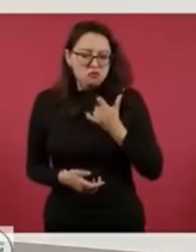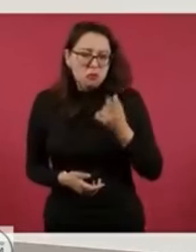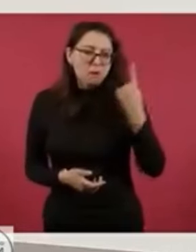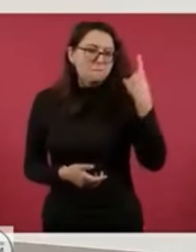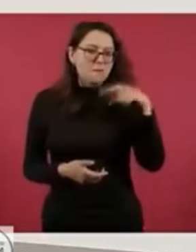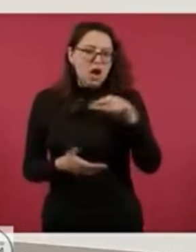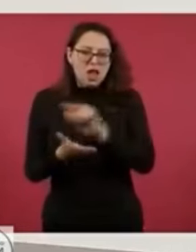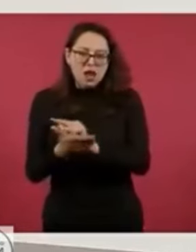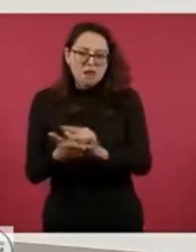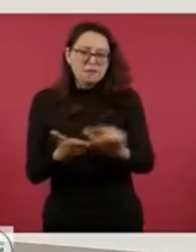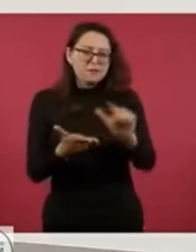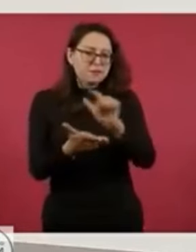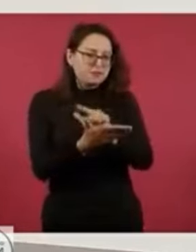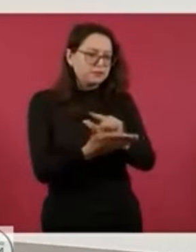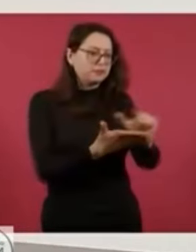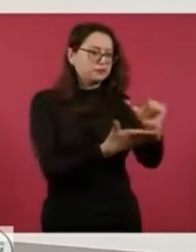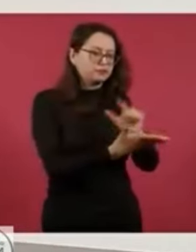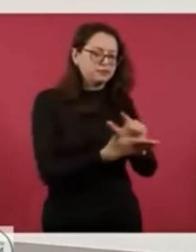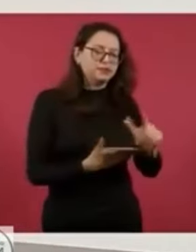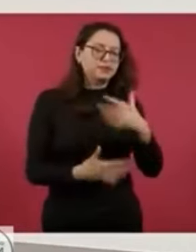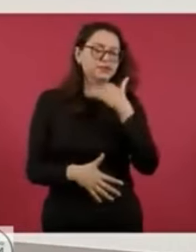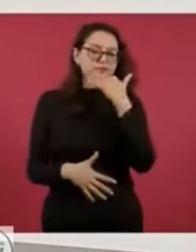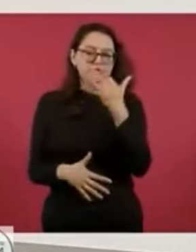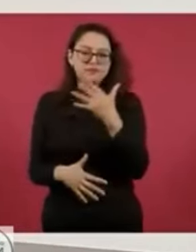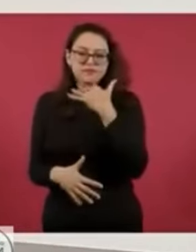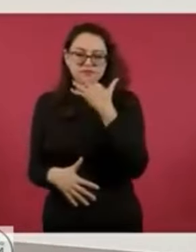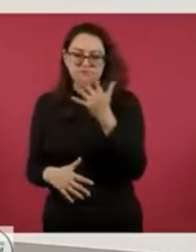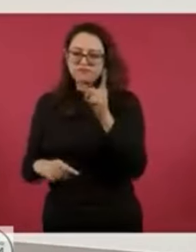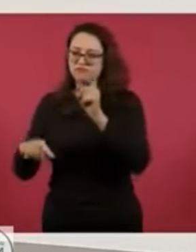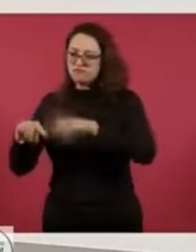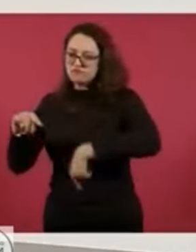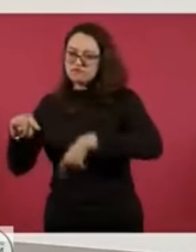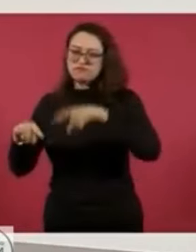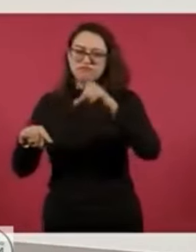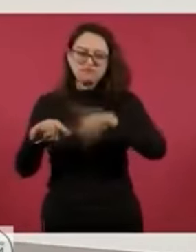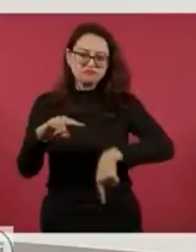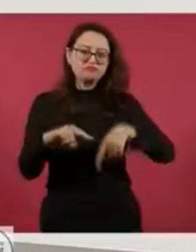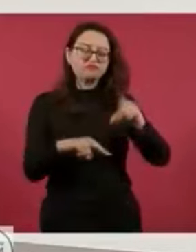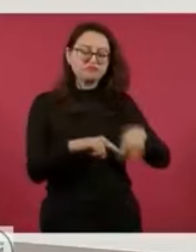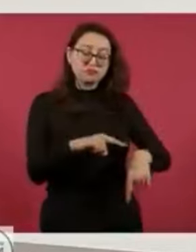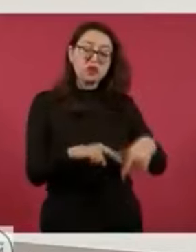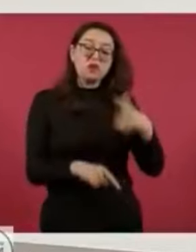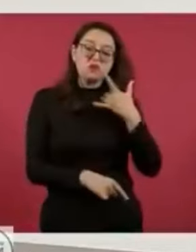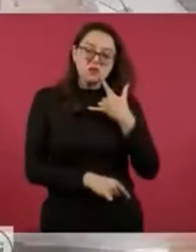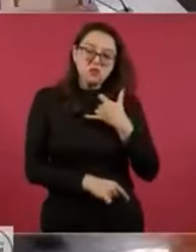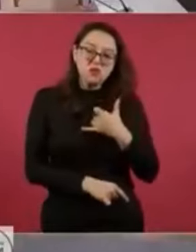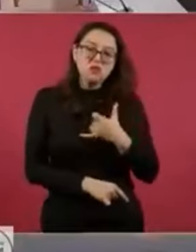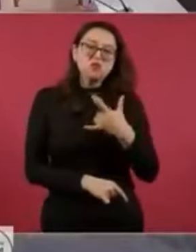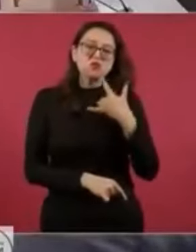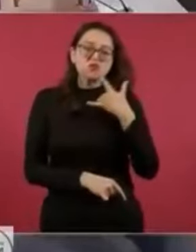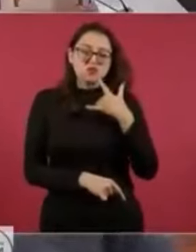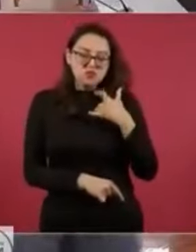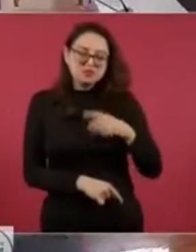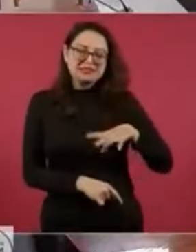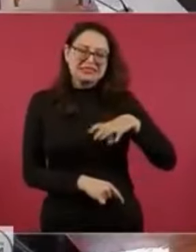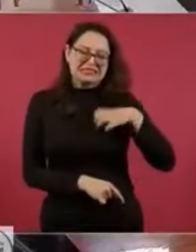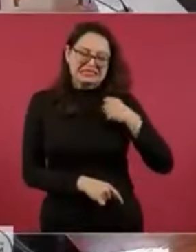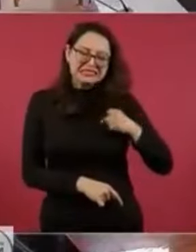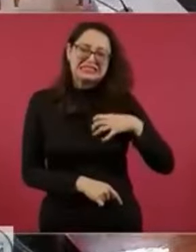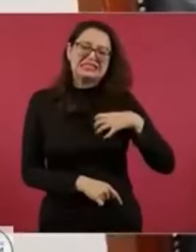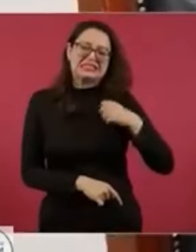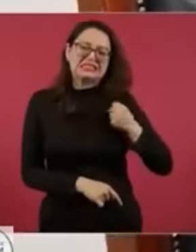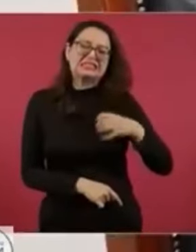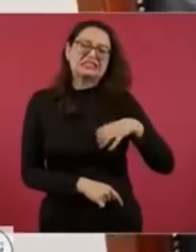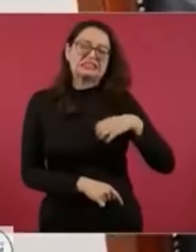posible por limpiar el Poder Judicial de corrupción. Nada más